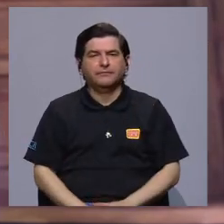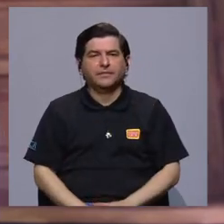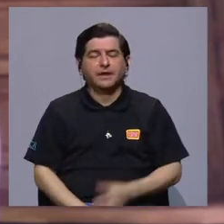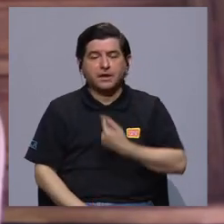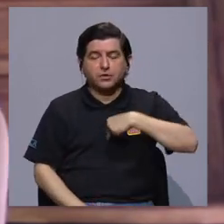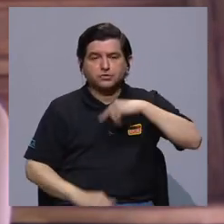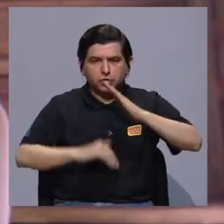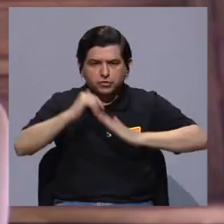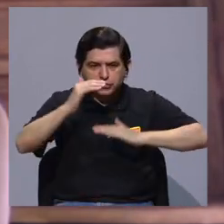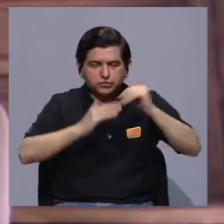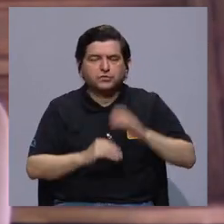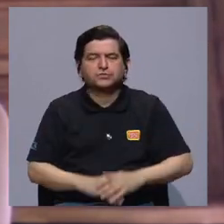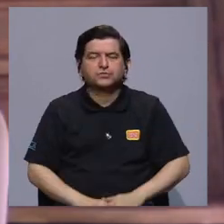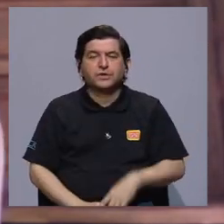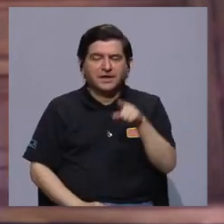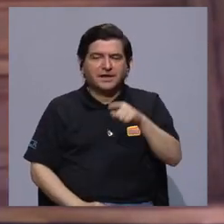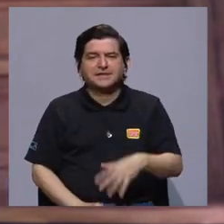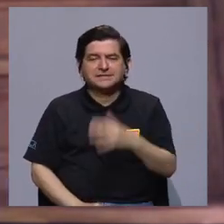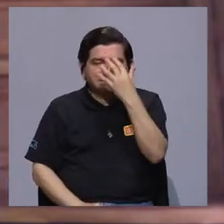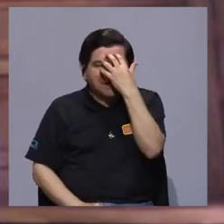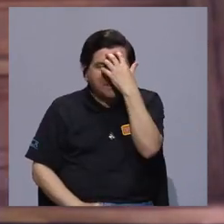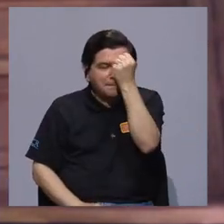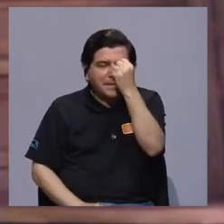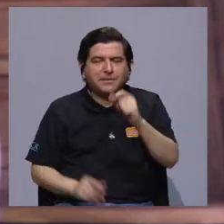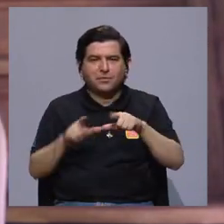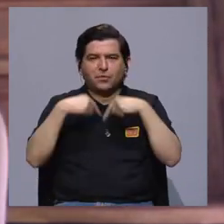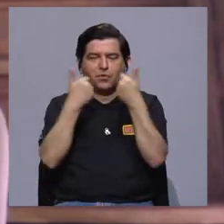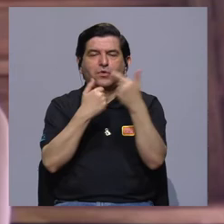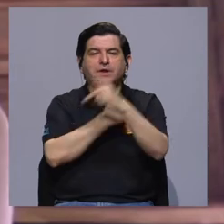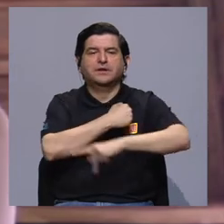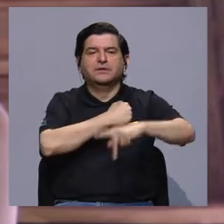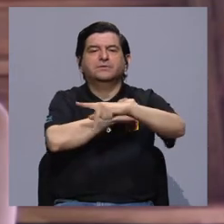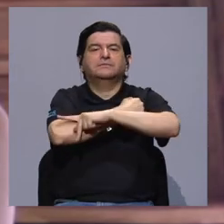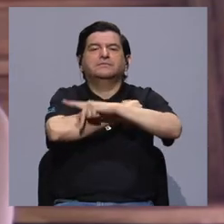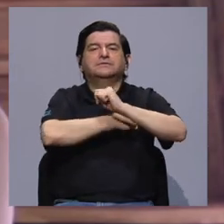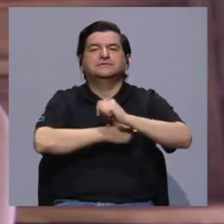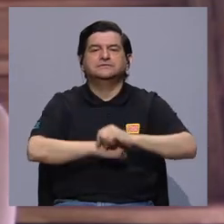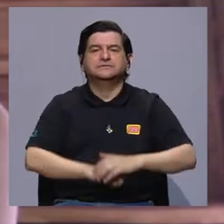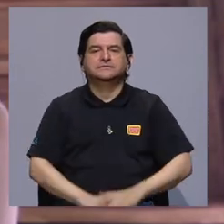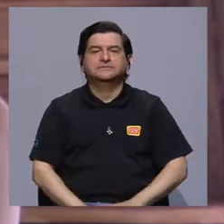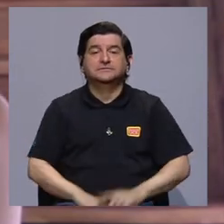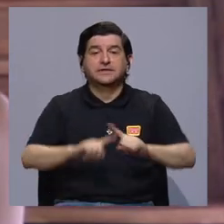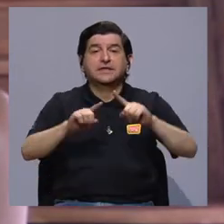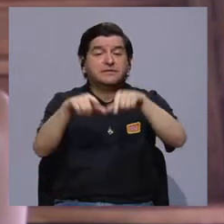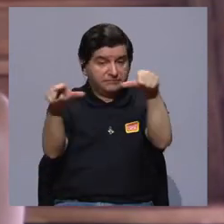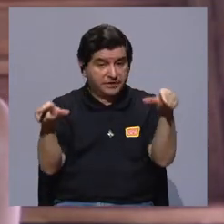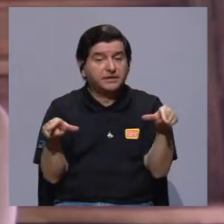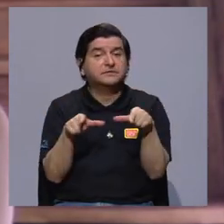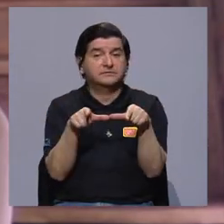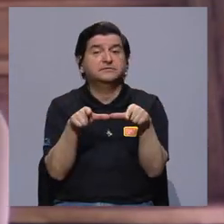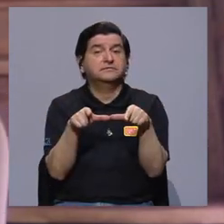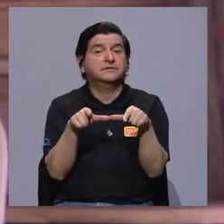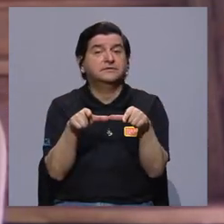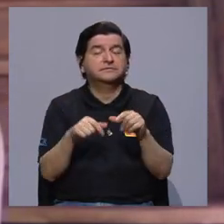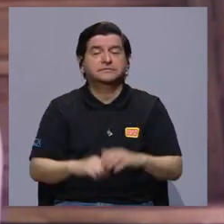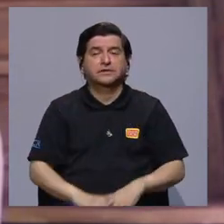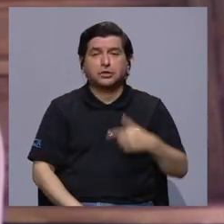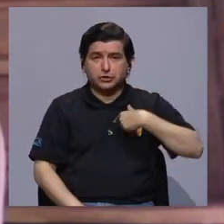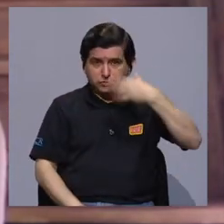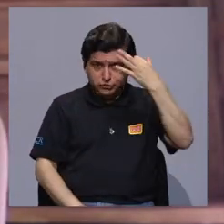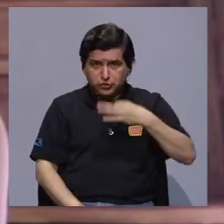también al mismo tiempo construimos las memorias colectivas de los países, ¿verdad? De los territorios.